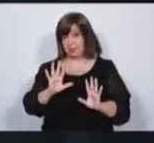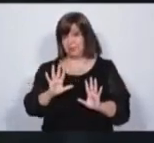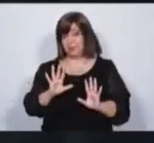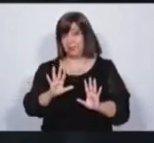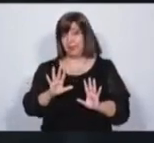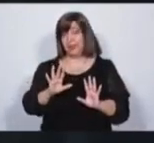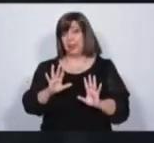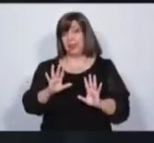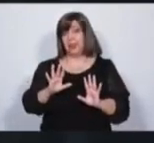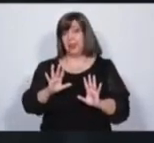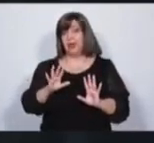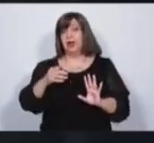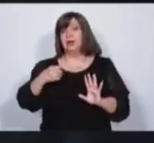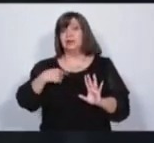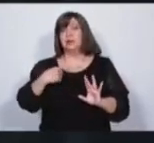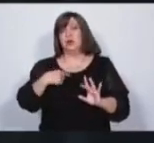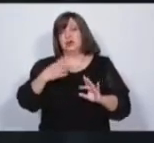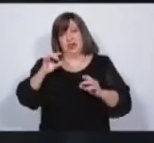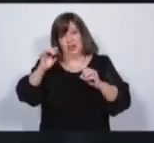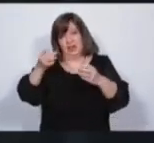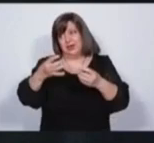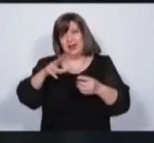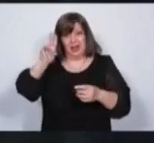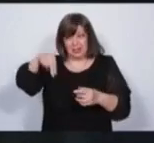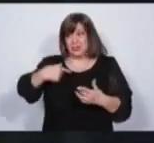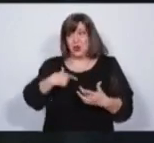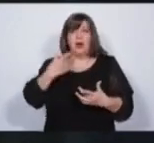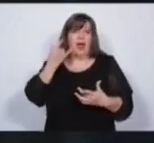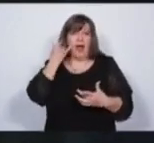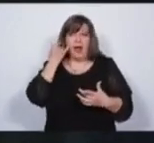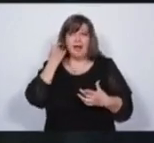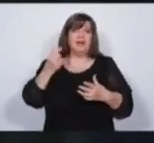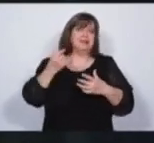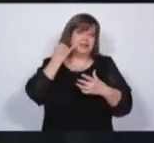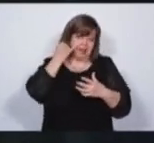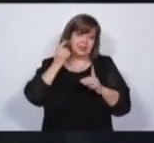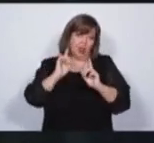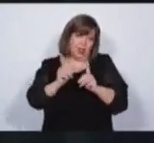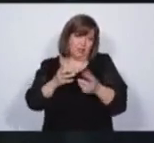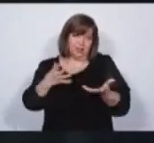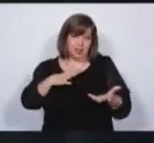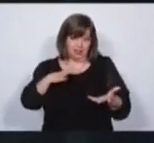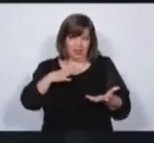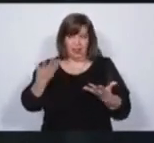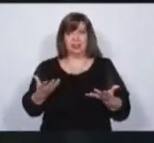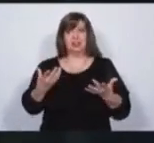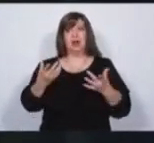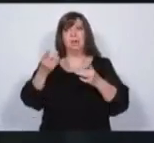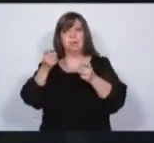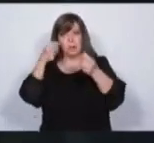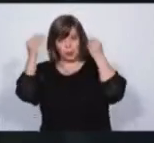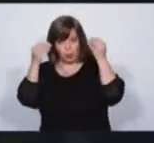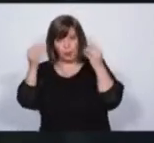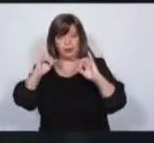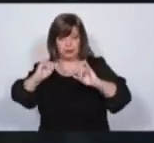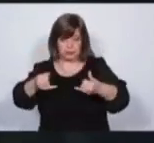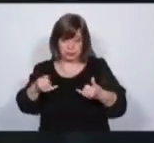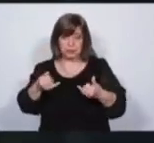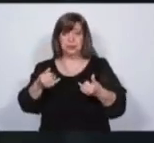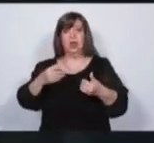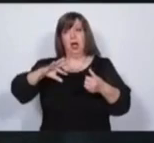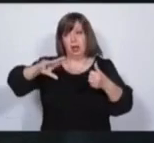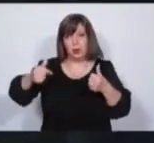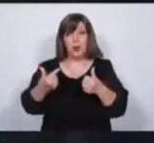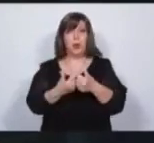Sin duda, no se puede negar que hay inseguridad. Y que hay otros delitos que preocupan. Los delitos que preocupan,